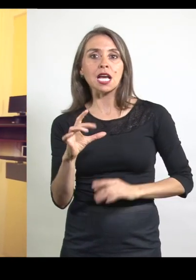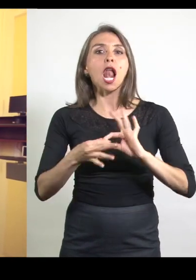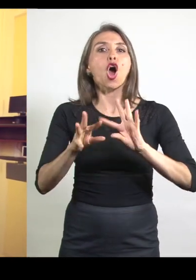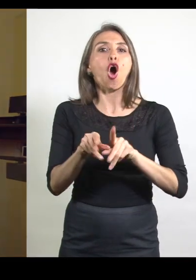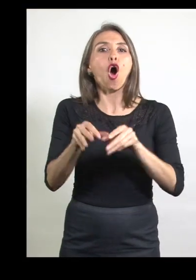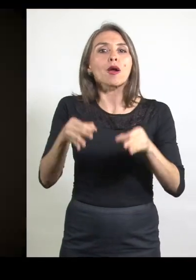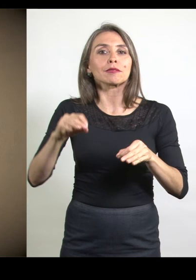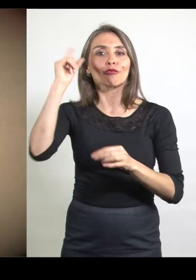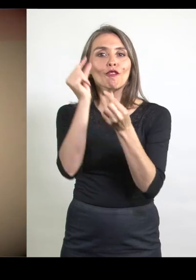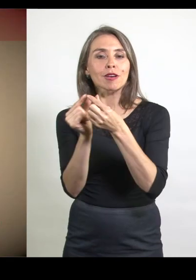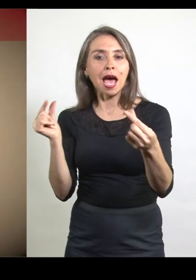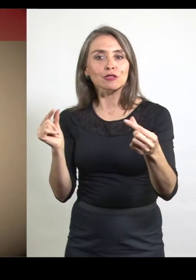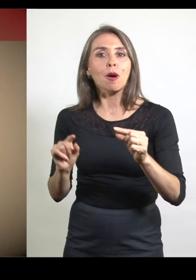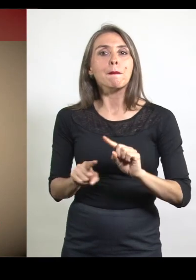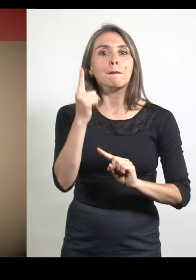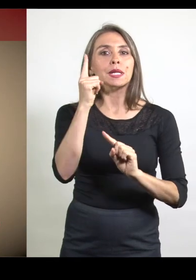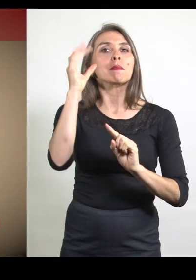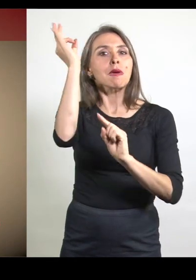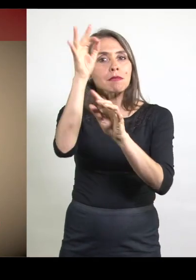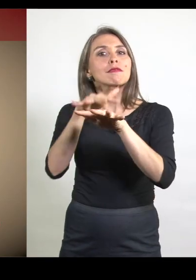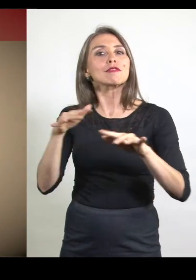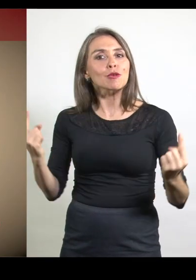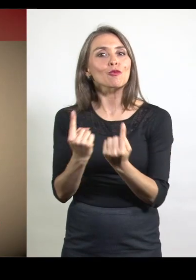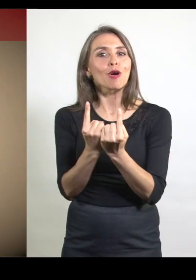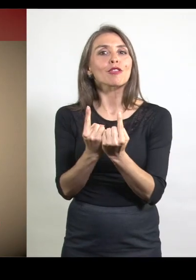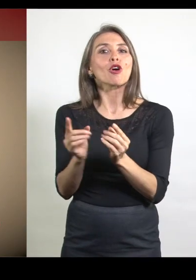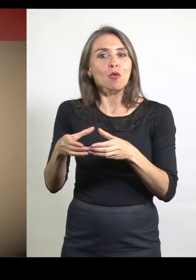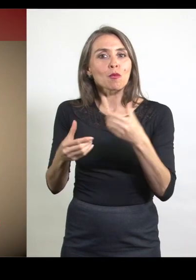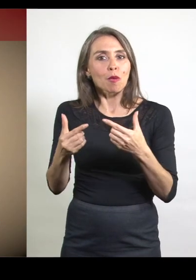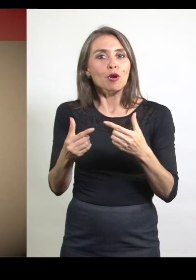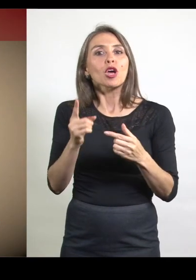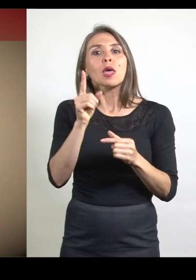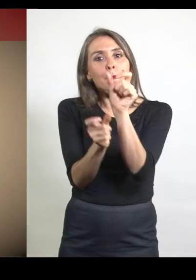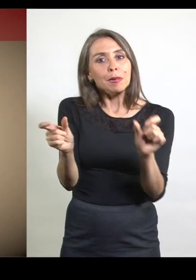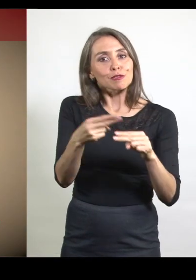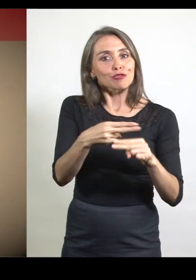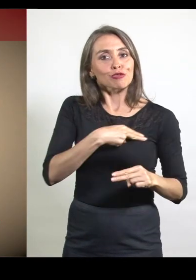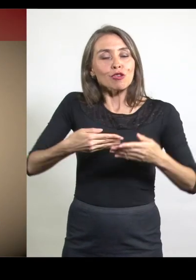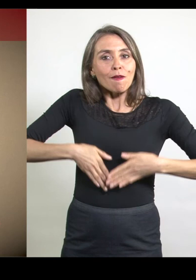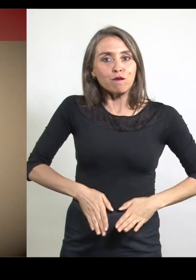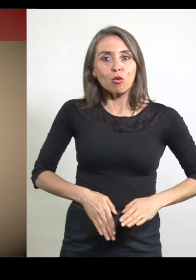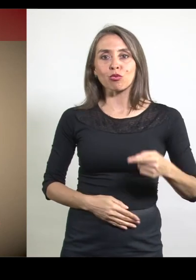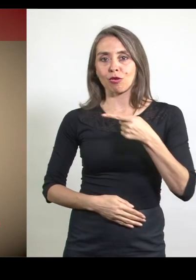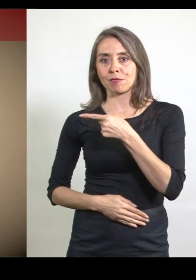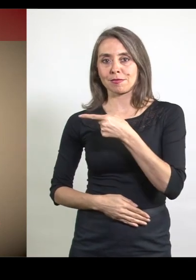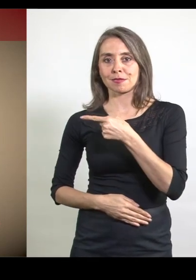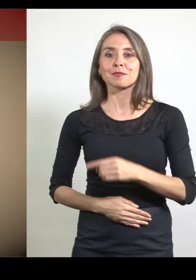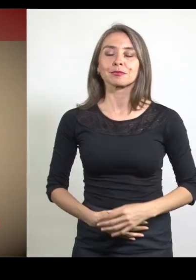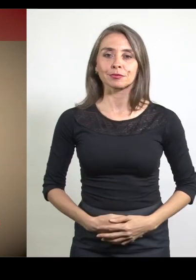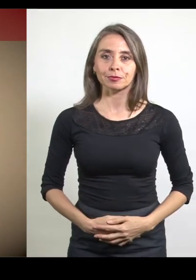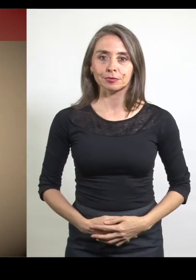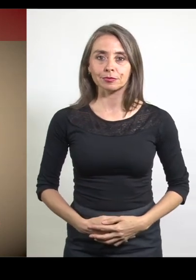organización nacional en la primera convención del partido. Entre sus fundadores estuvieron Pedro León y Ángel Custodio Gallo,